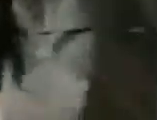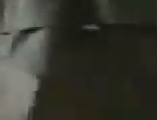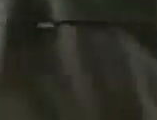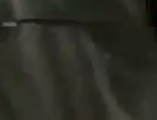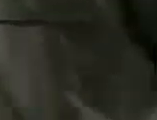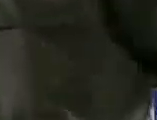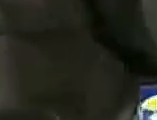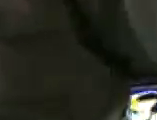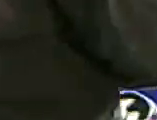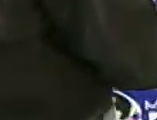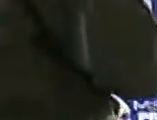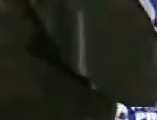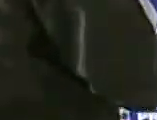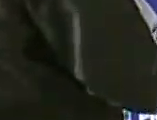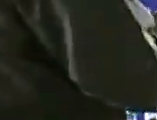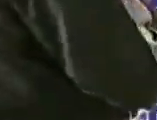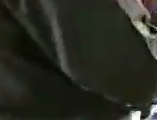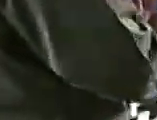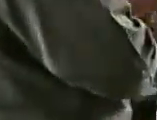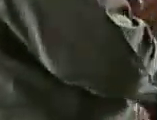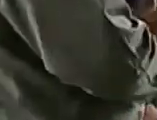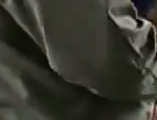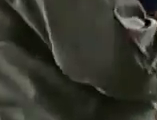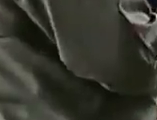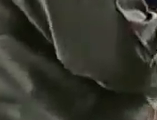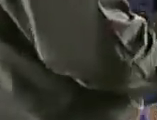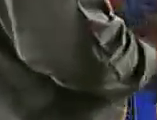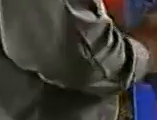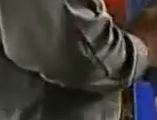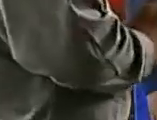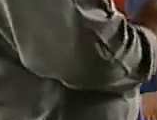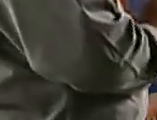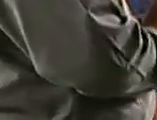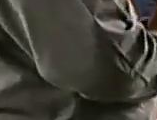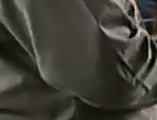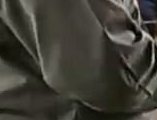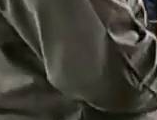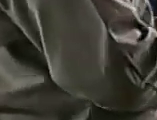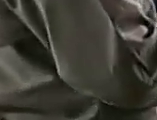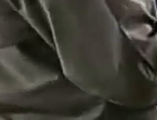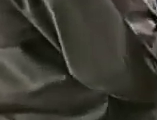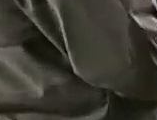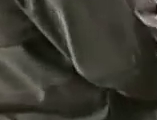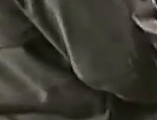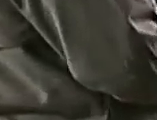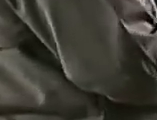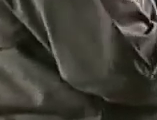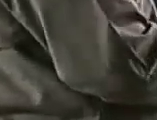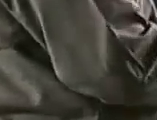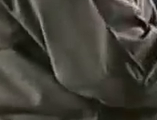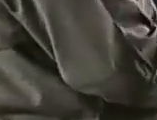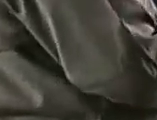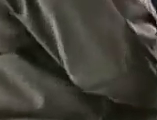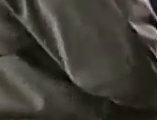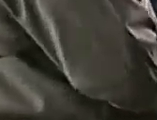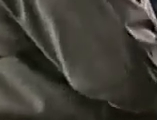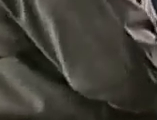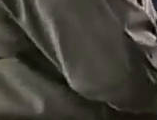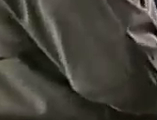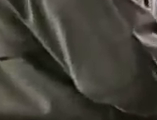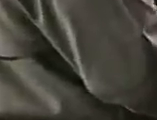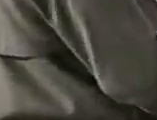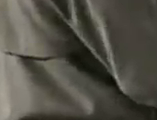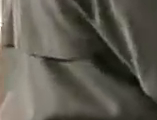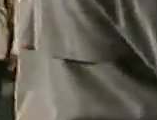obtenido un título de profesionalización para servir al país y con ello también se da el combate a la pobreza. Allí vemos